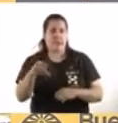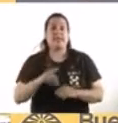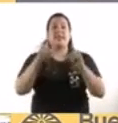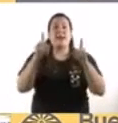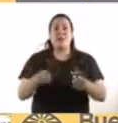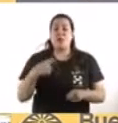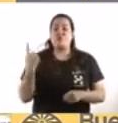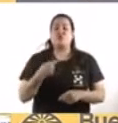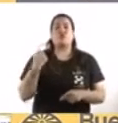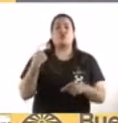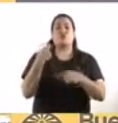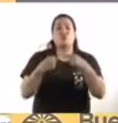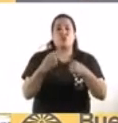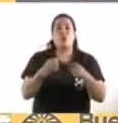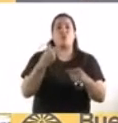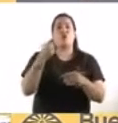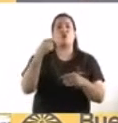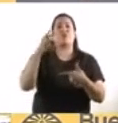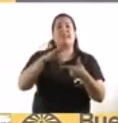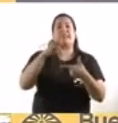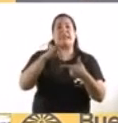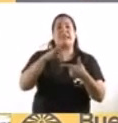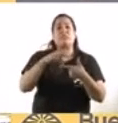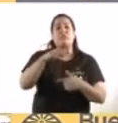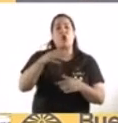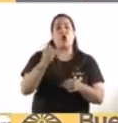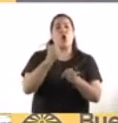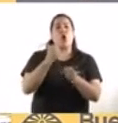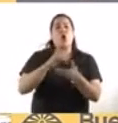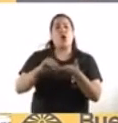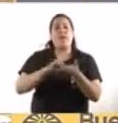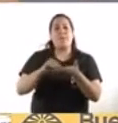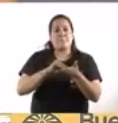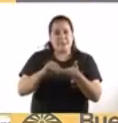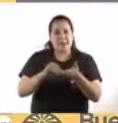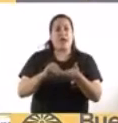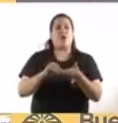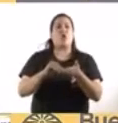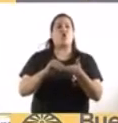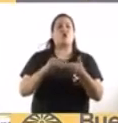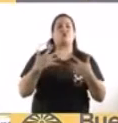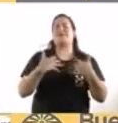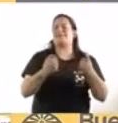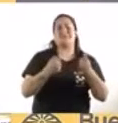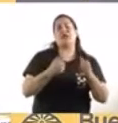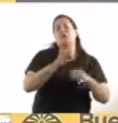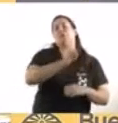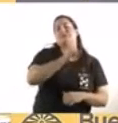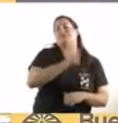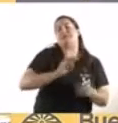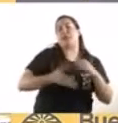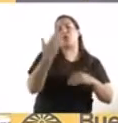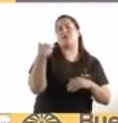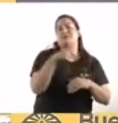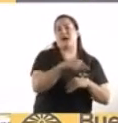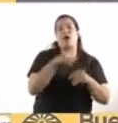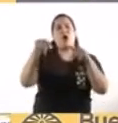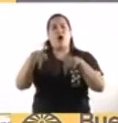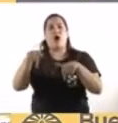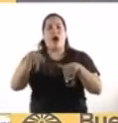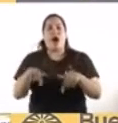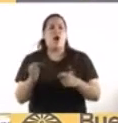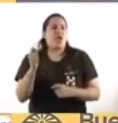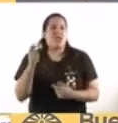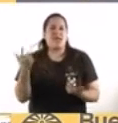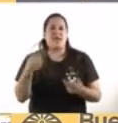de la educación, que para nosotros es gran prioridad. Digo los de la salud porque los de la salud se testean ya desde el año pasado. Pero en la educación, que nosotros